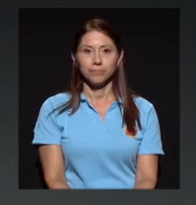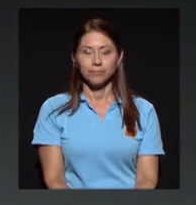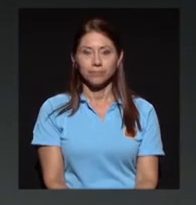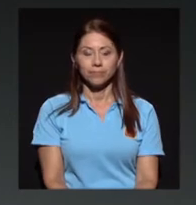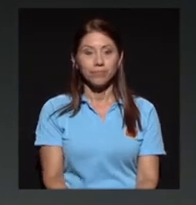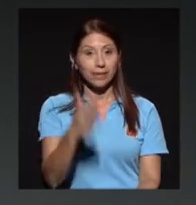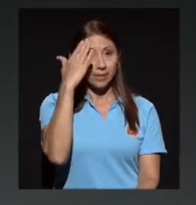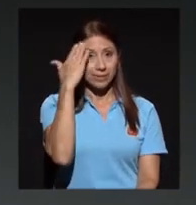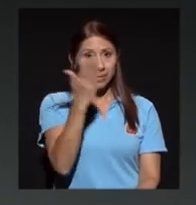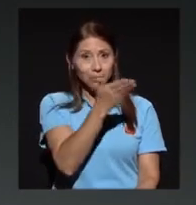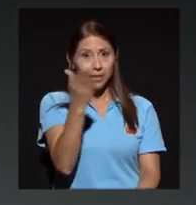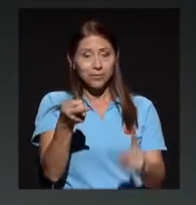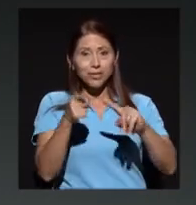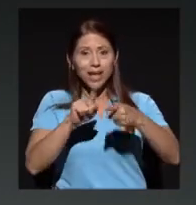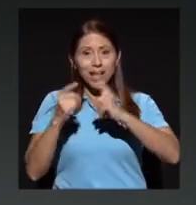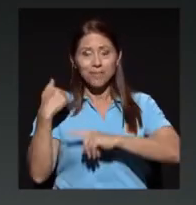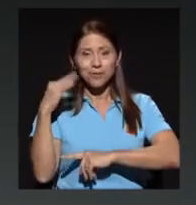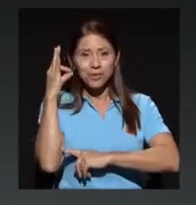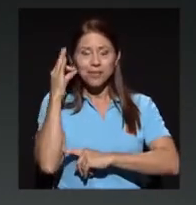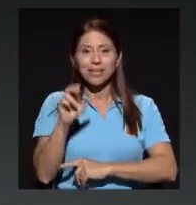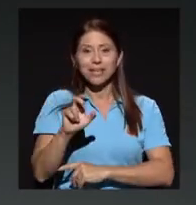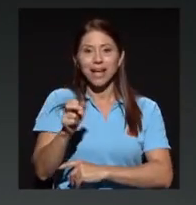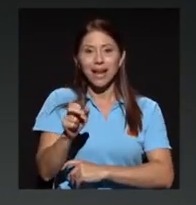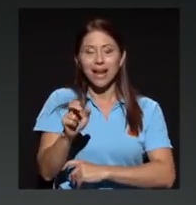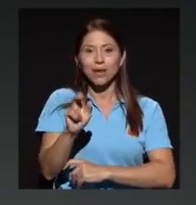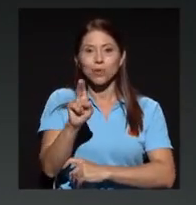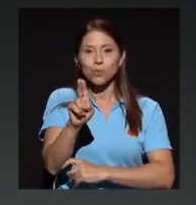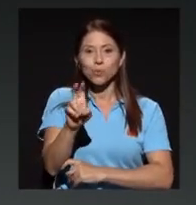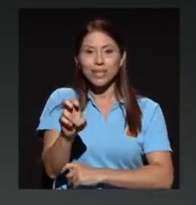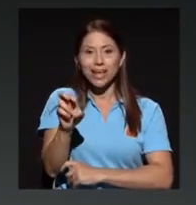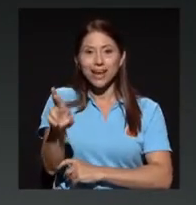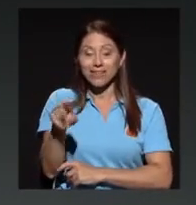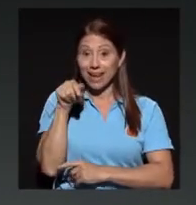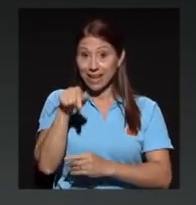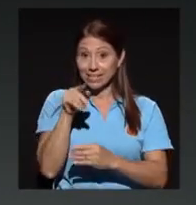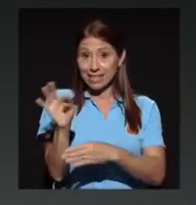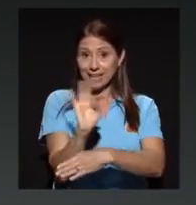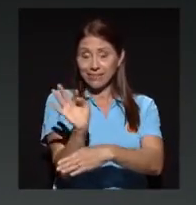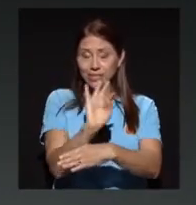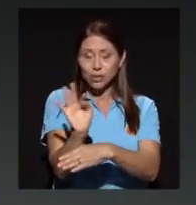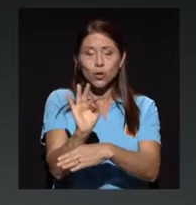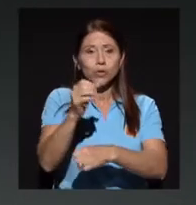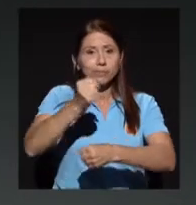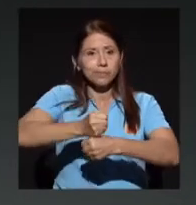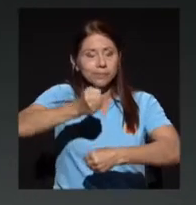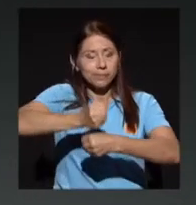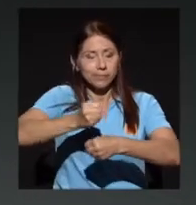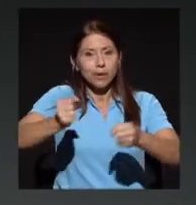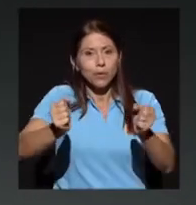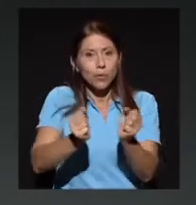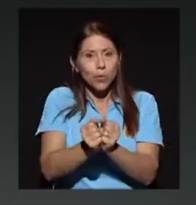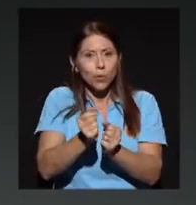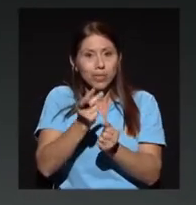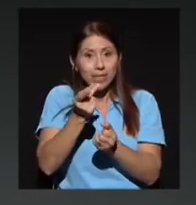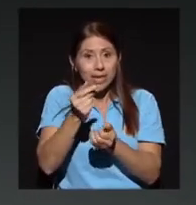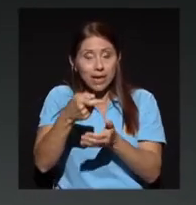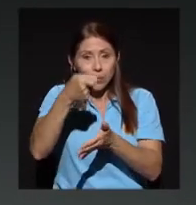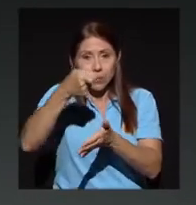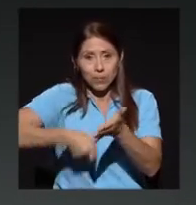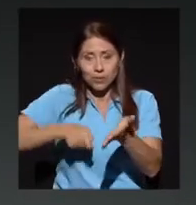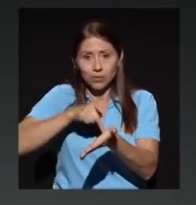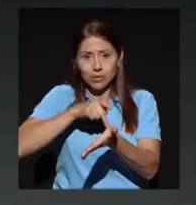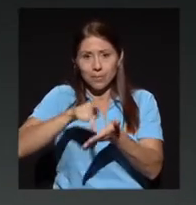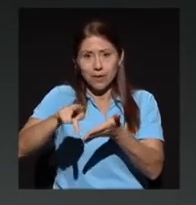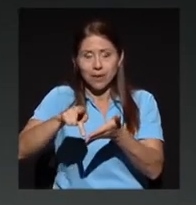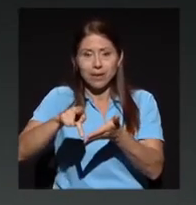Los saludamos, amigas y amigos de Canal UCR. Este medio televisivo que se paga con los impuestos que